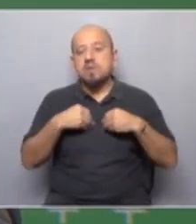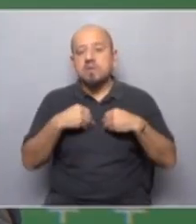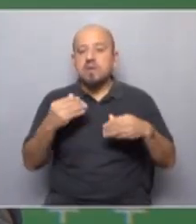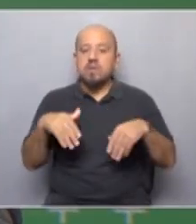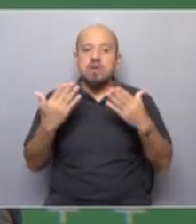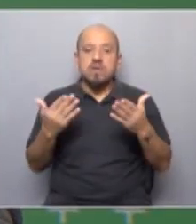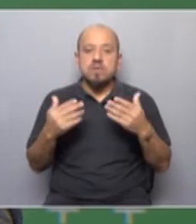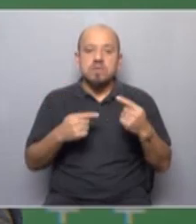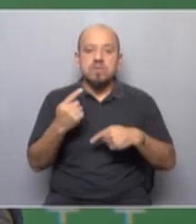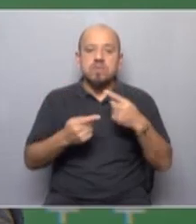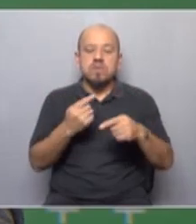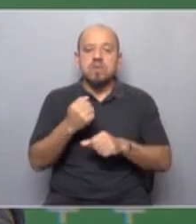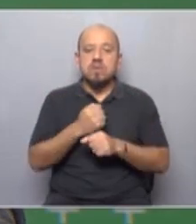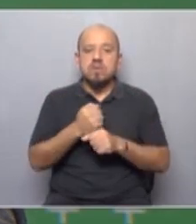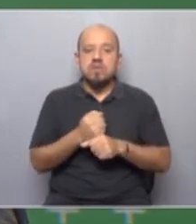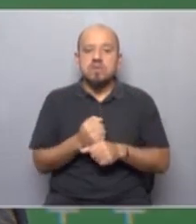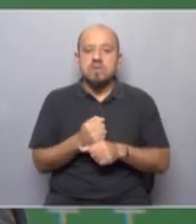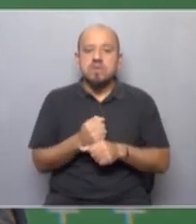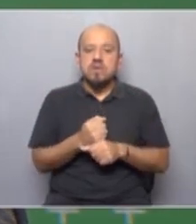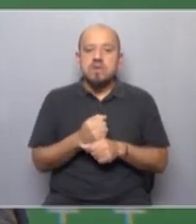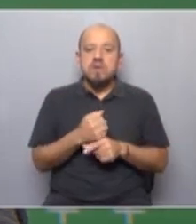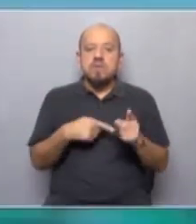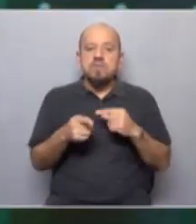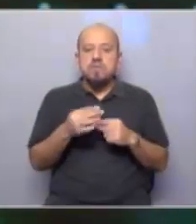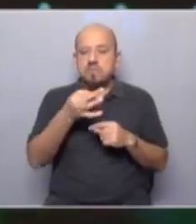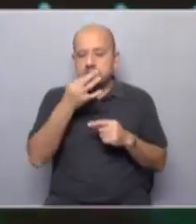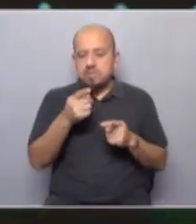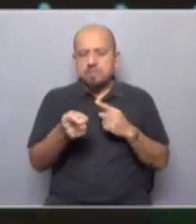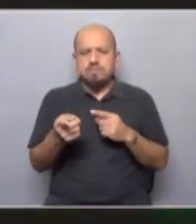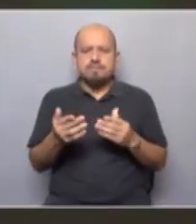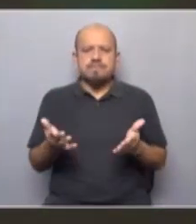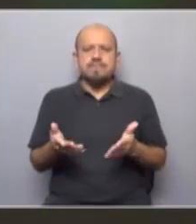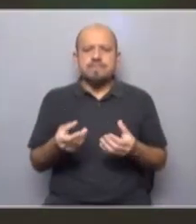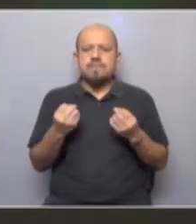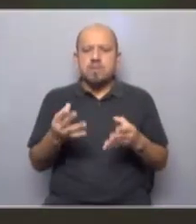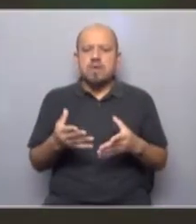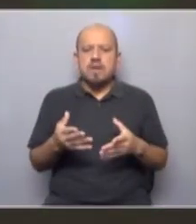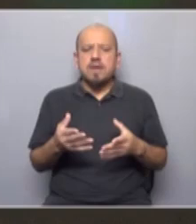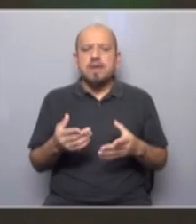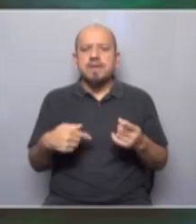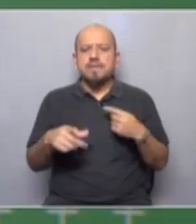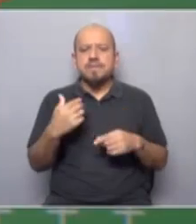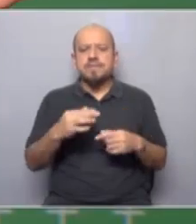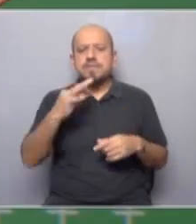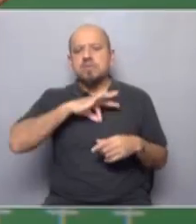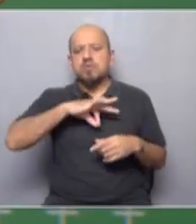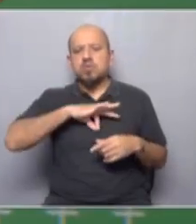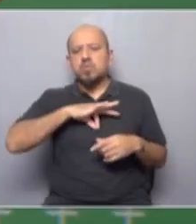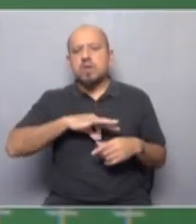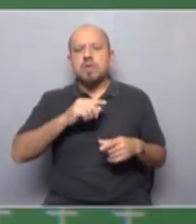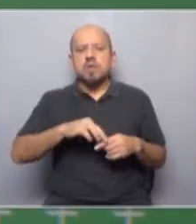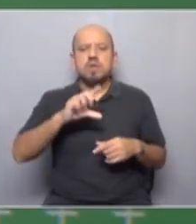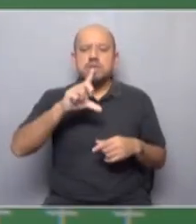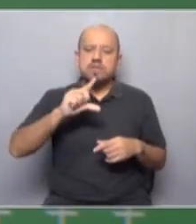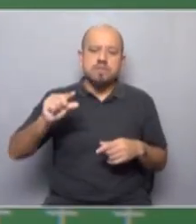con tal de seguir teniendo empleo esto lo hablábamos en la letra chica la otra vez es decir ¿por qué cae la masa salarial versus a la